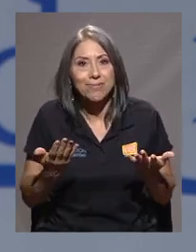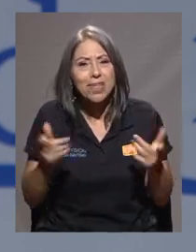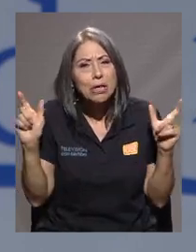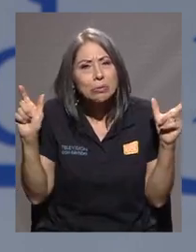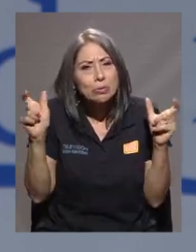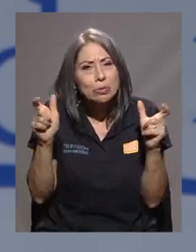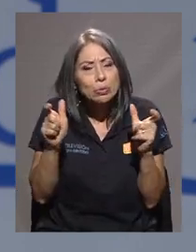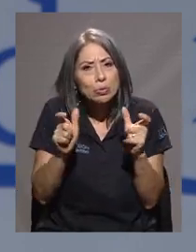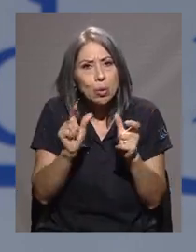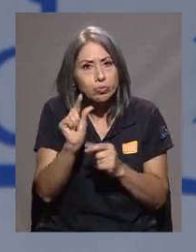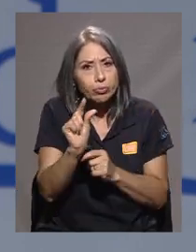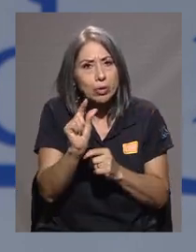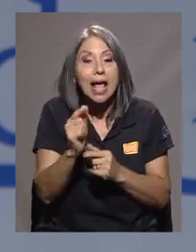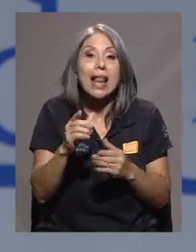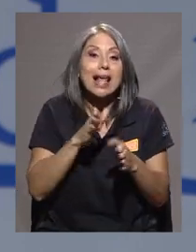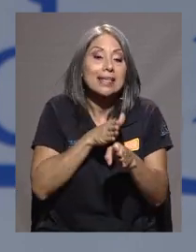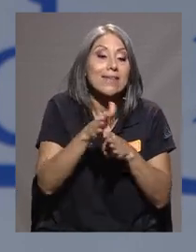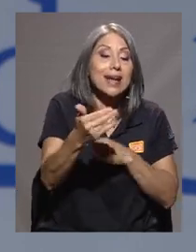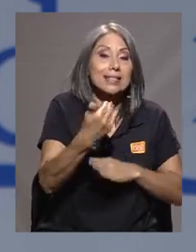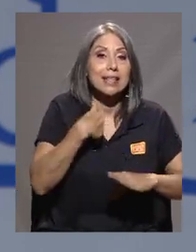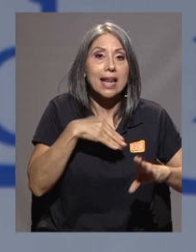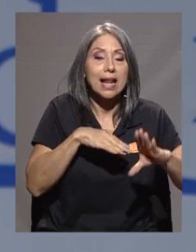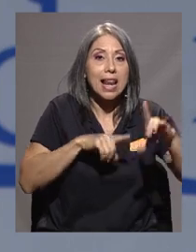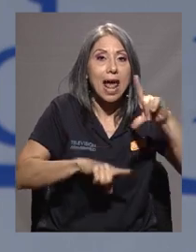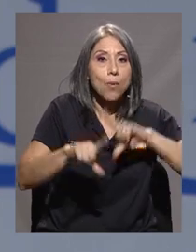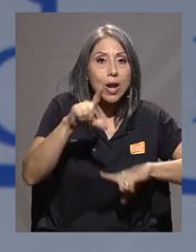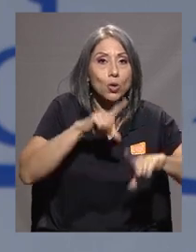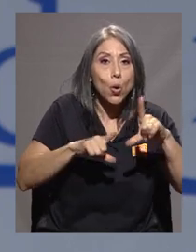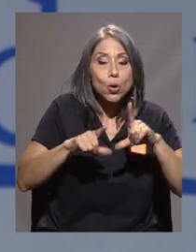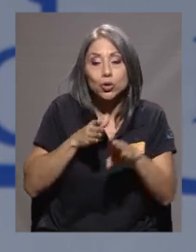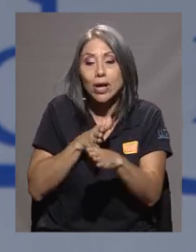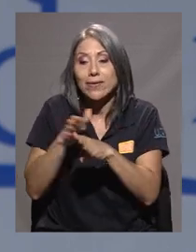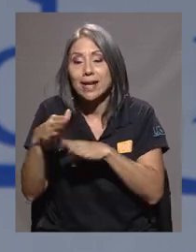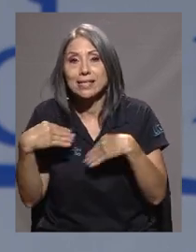menor cantidad, las que tienen laboratorios, las de salud.